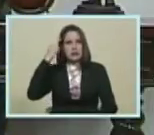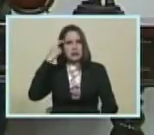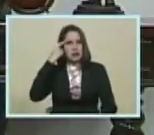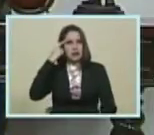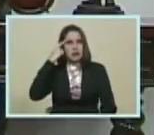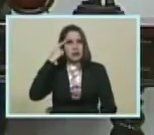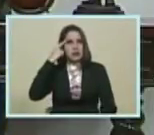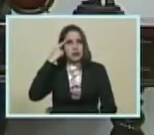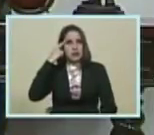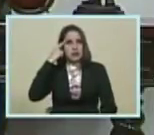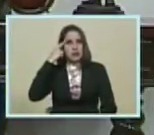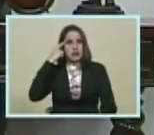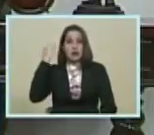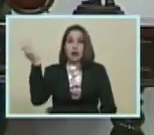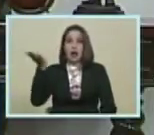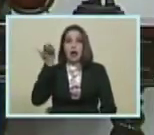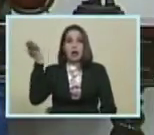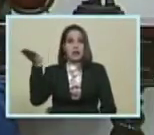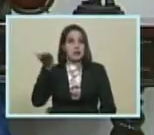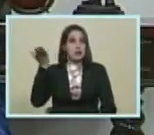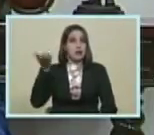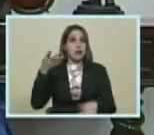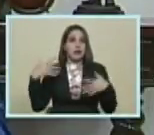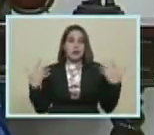Que saben Acá sabe